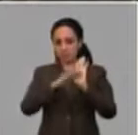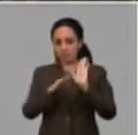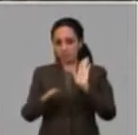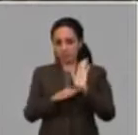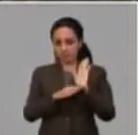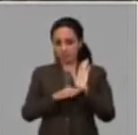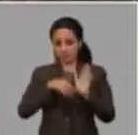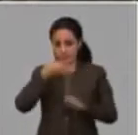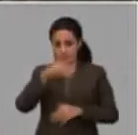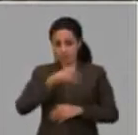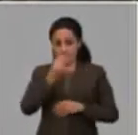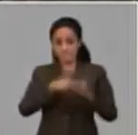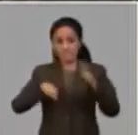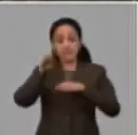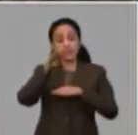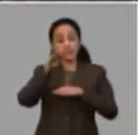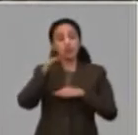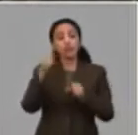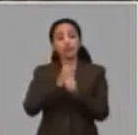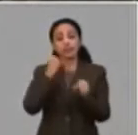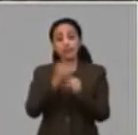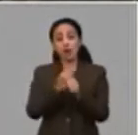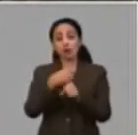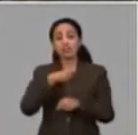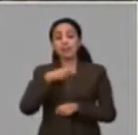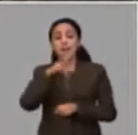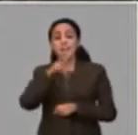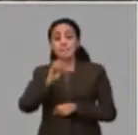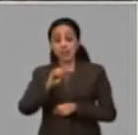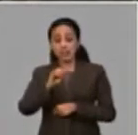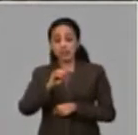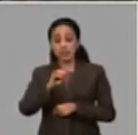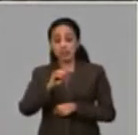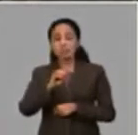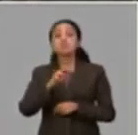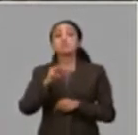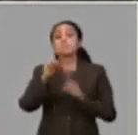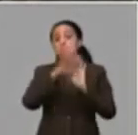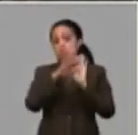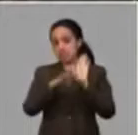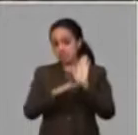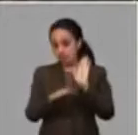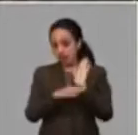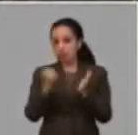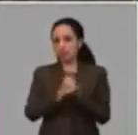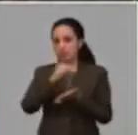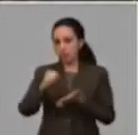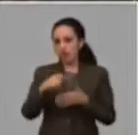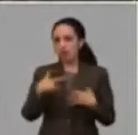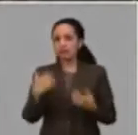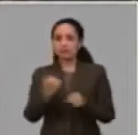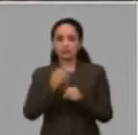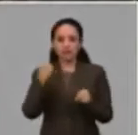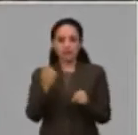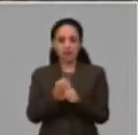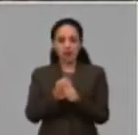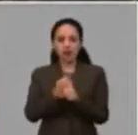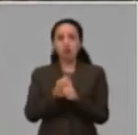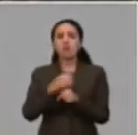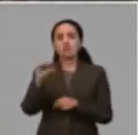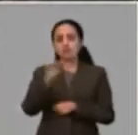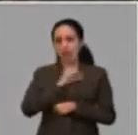Especificar que el Ministerio de Trabajo tiene 20 medidas que están aprobadas en materia laboral, salarial, de seguridad social,